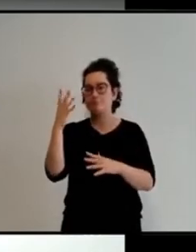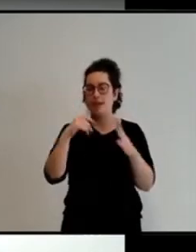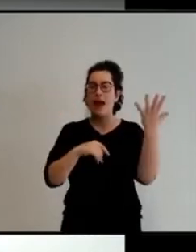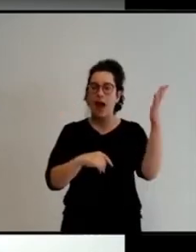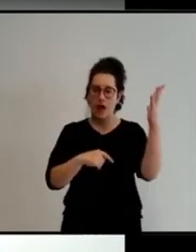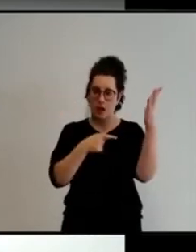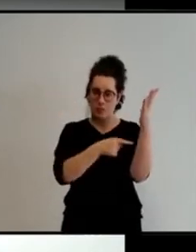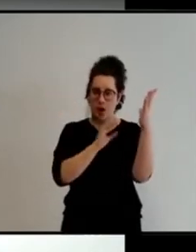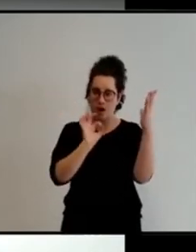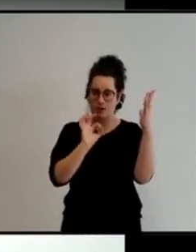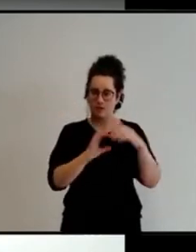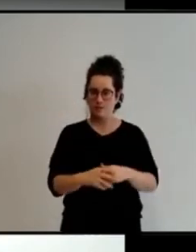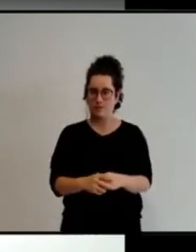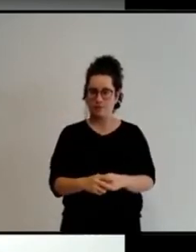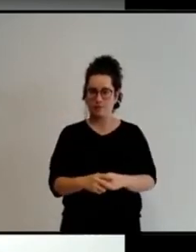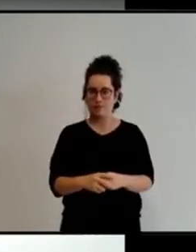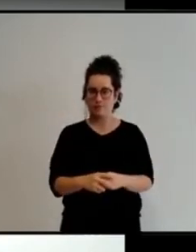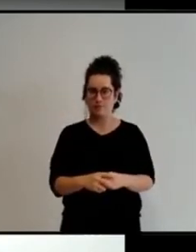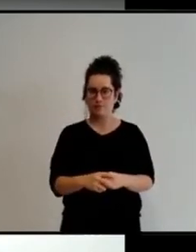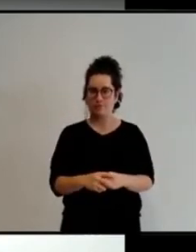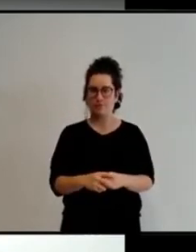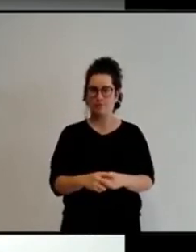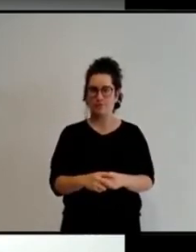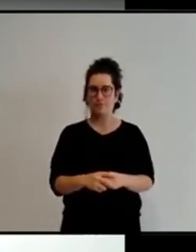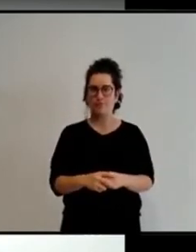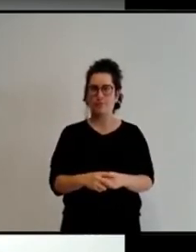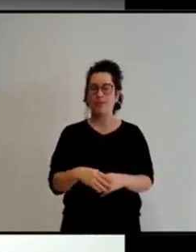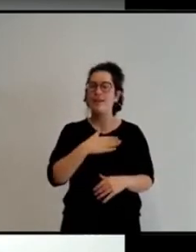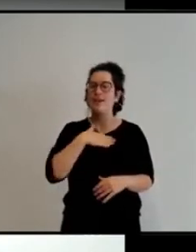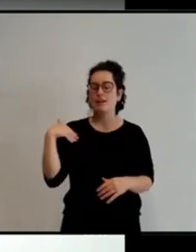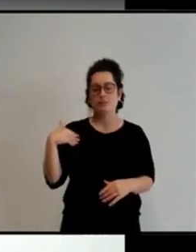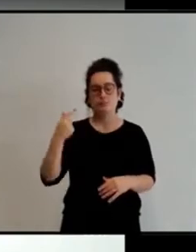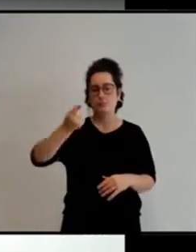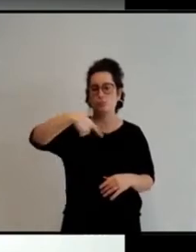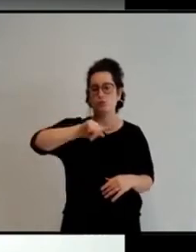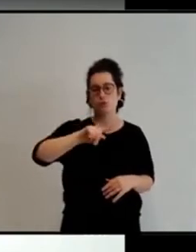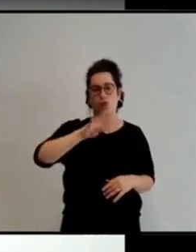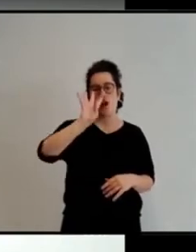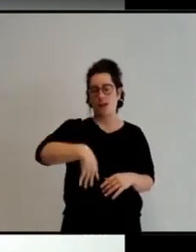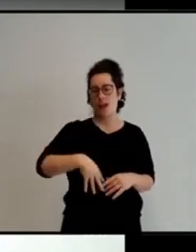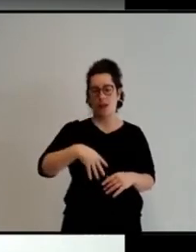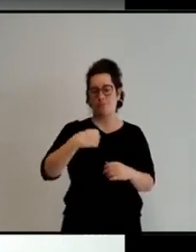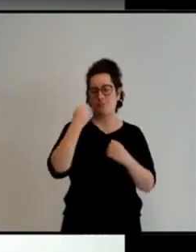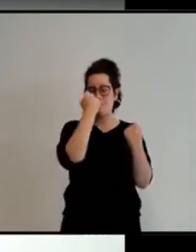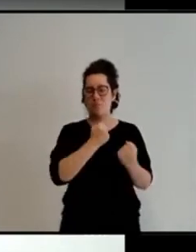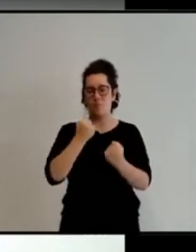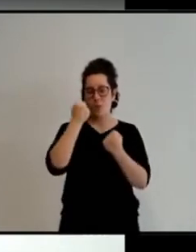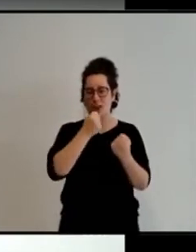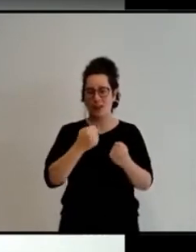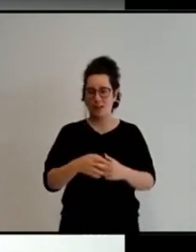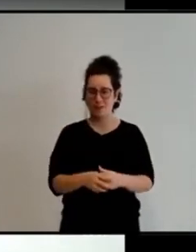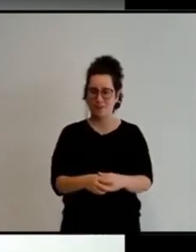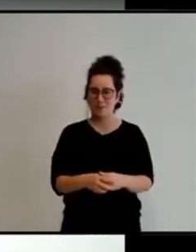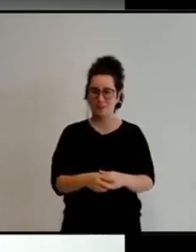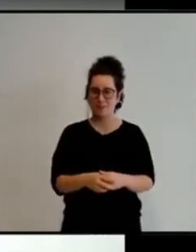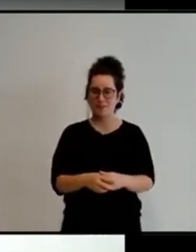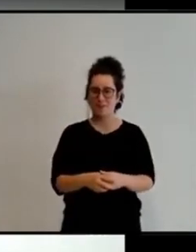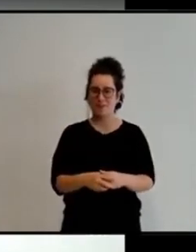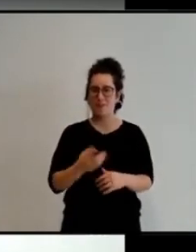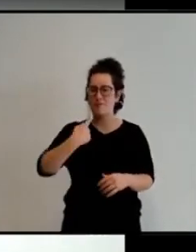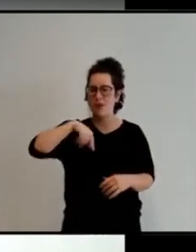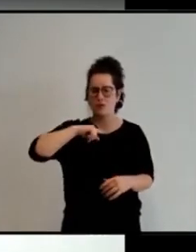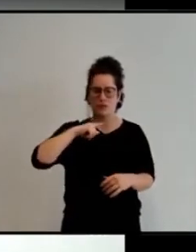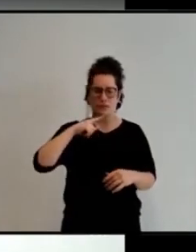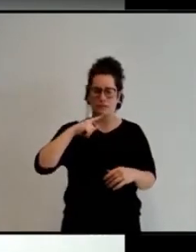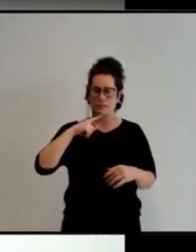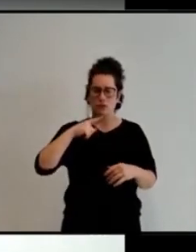resguardados, acogidos por todos ustedes los catalanes. Todo esto fue un gran trabajo de